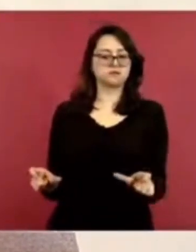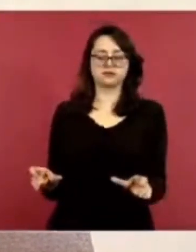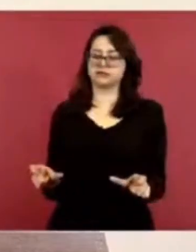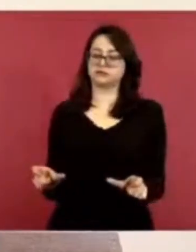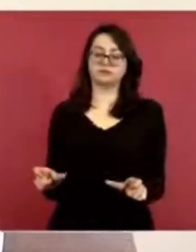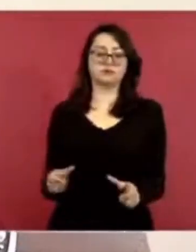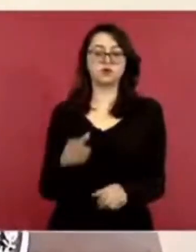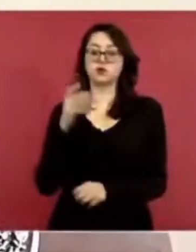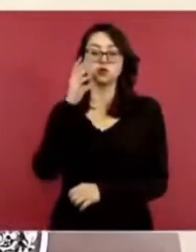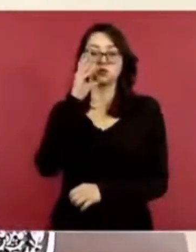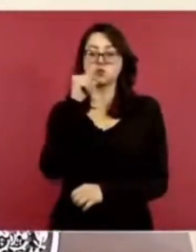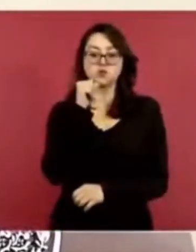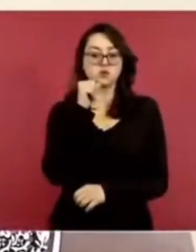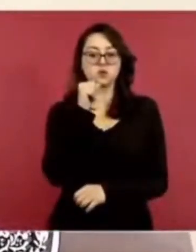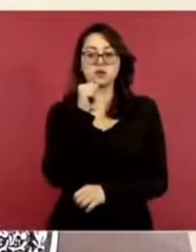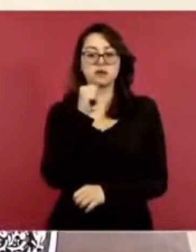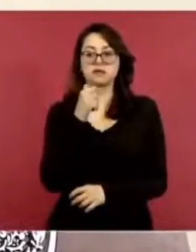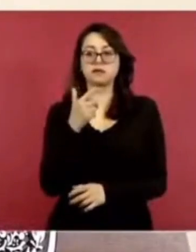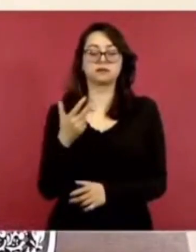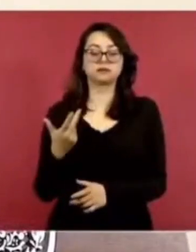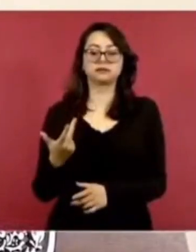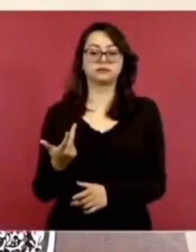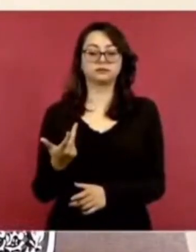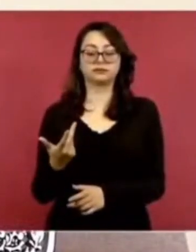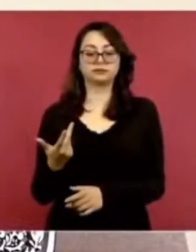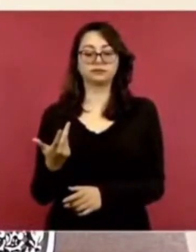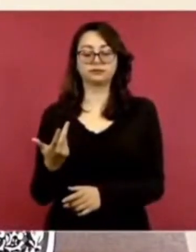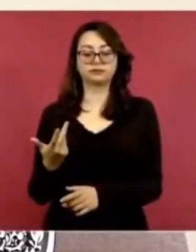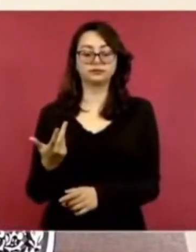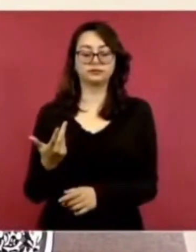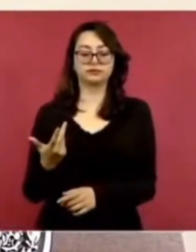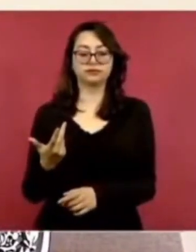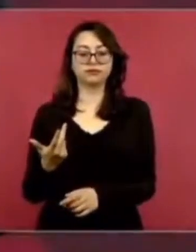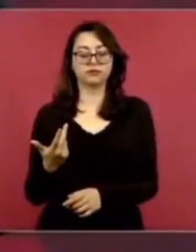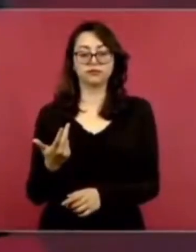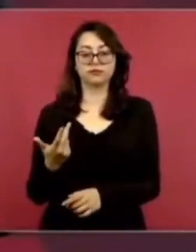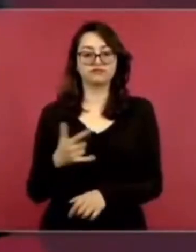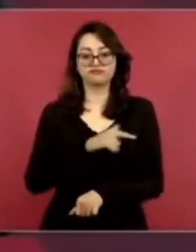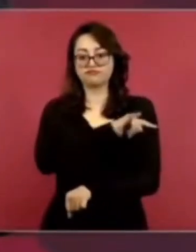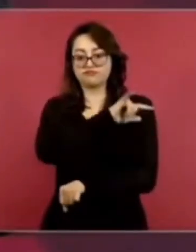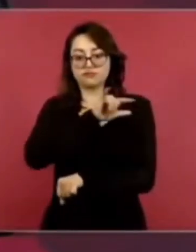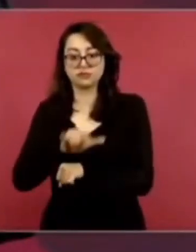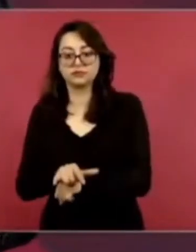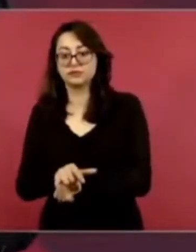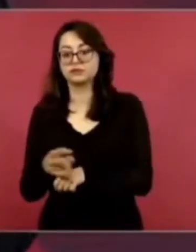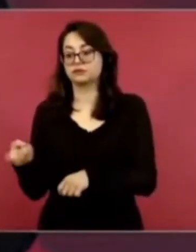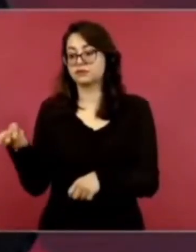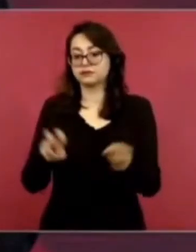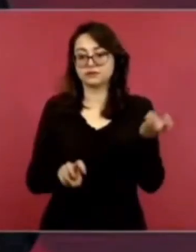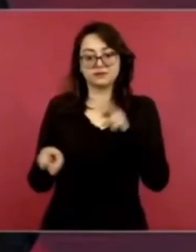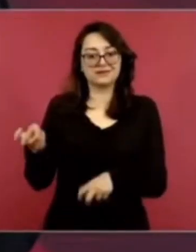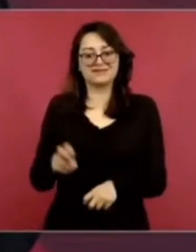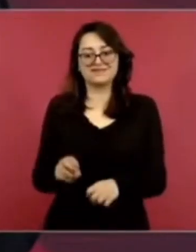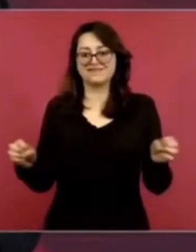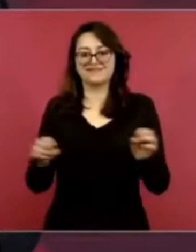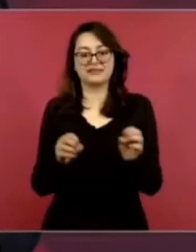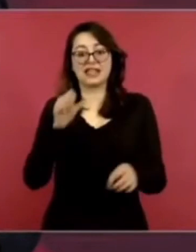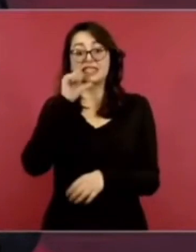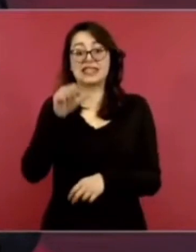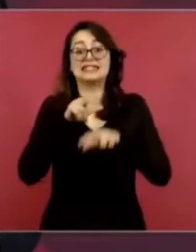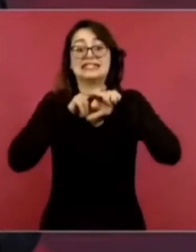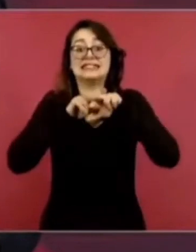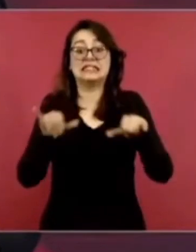de nadie ni de ayuda humanitaria.